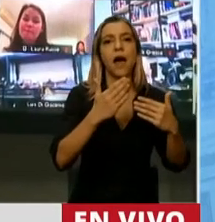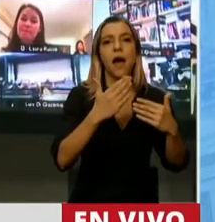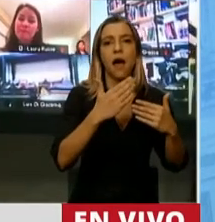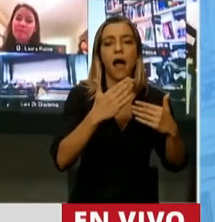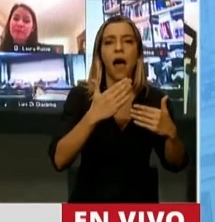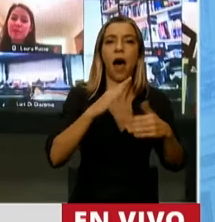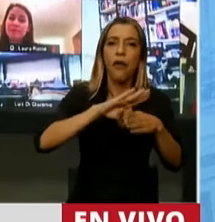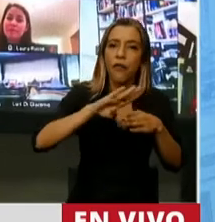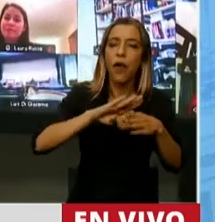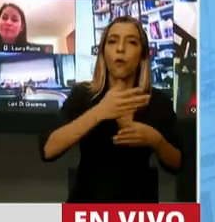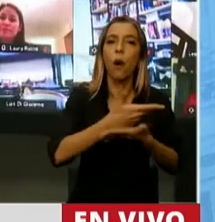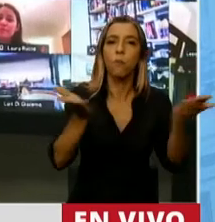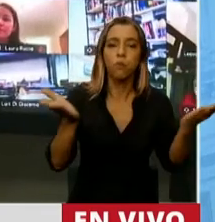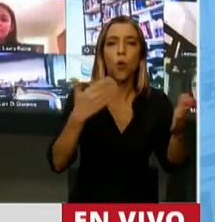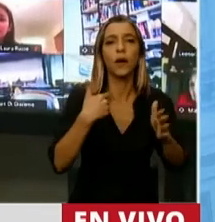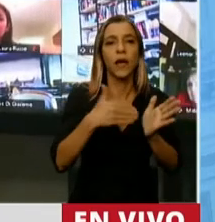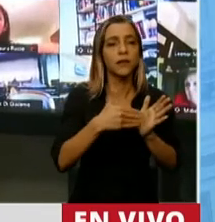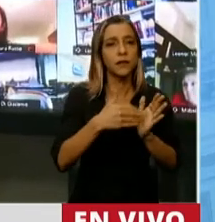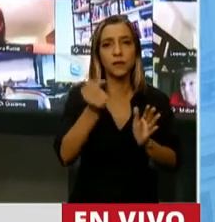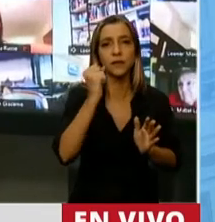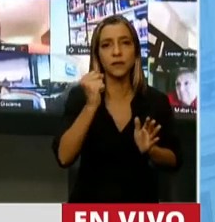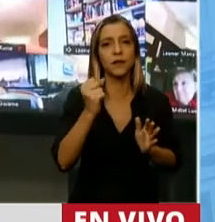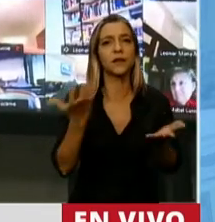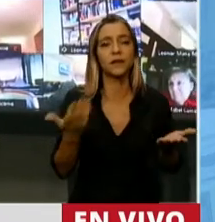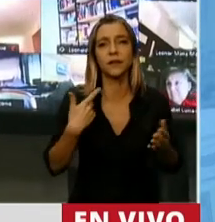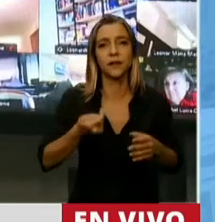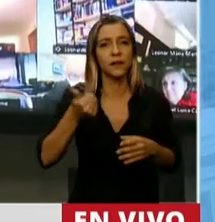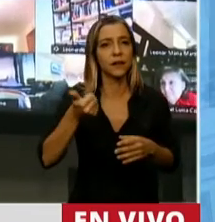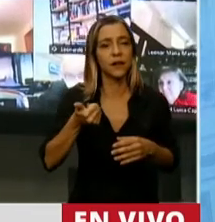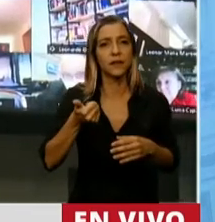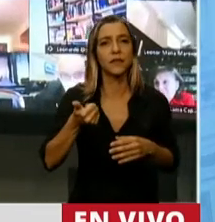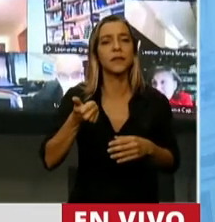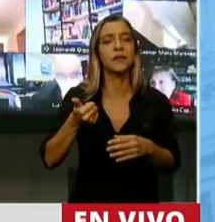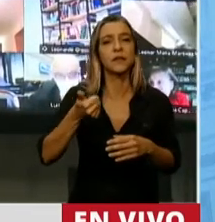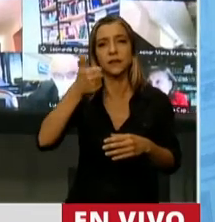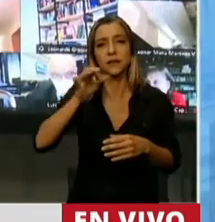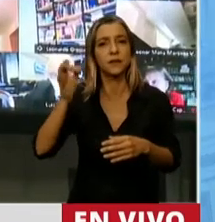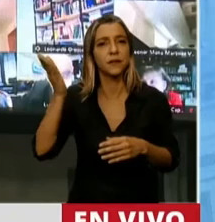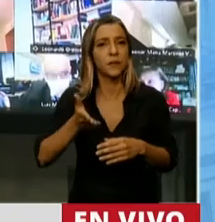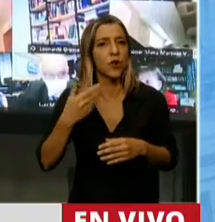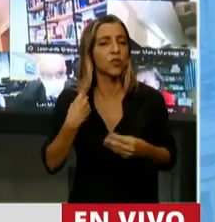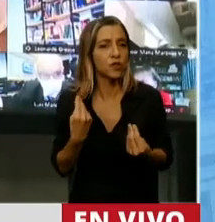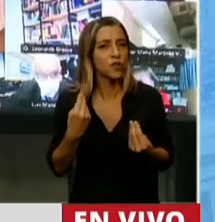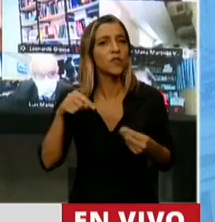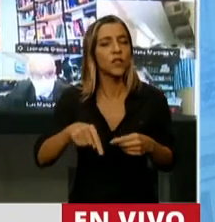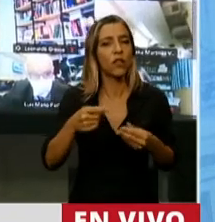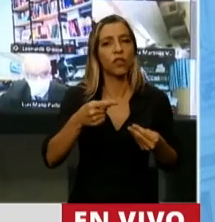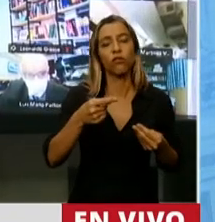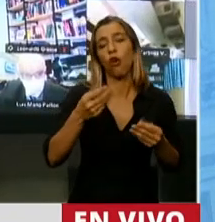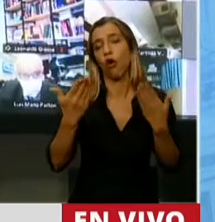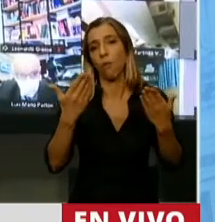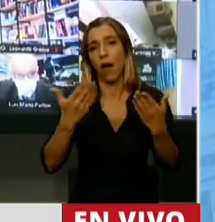contrajo este gobierno. Si bien es casi el 50% menos de variación real con respecto al presupuesto anterior,